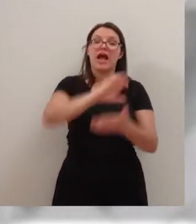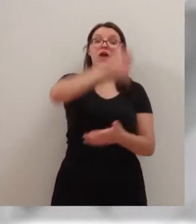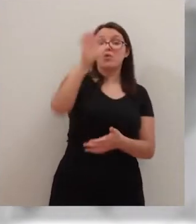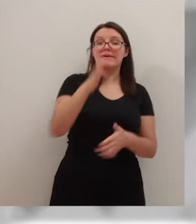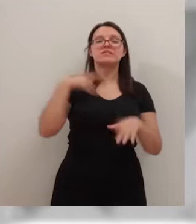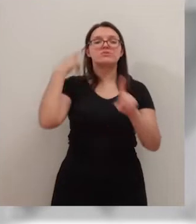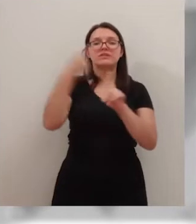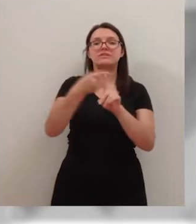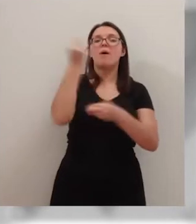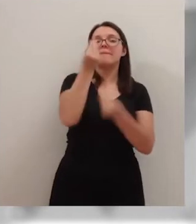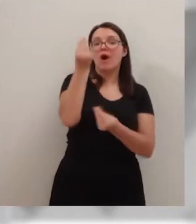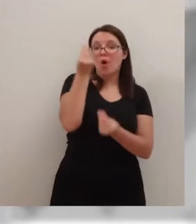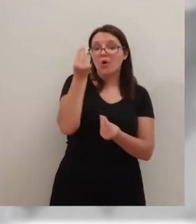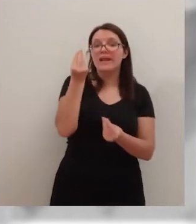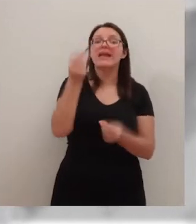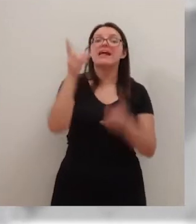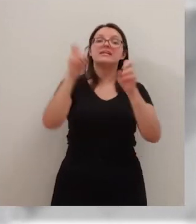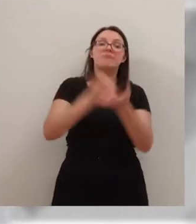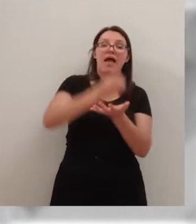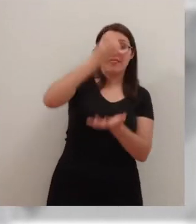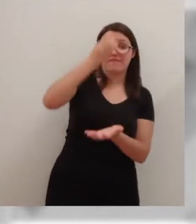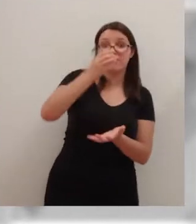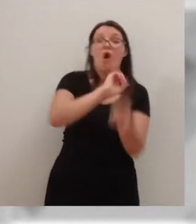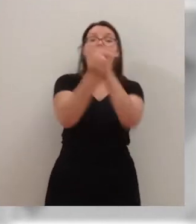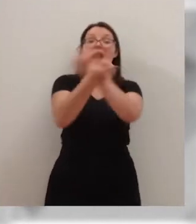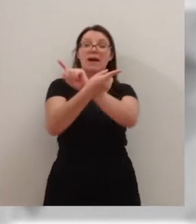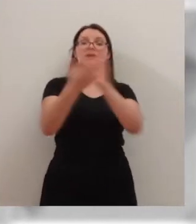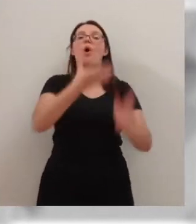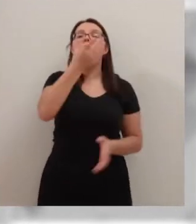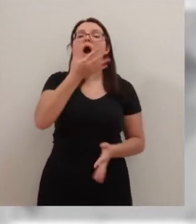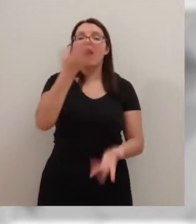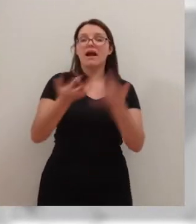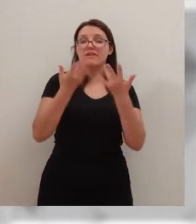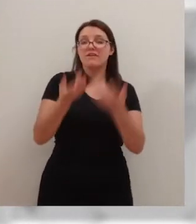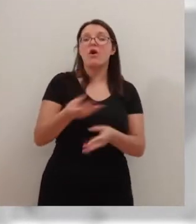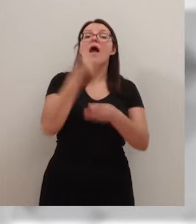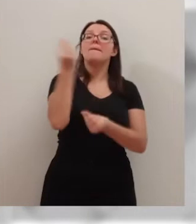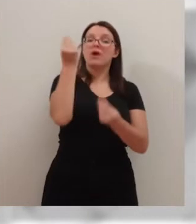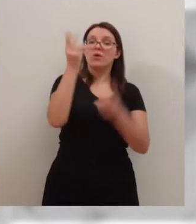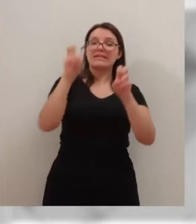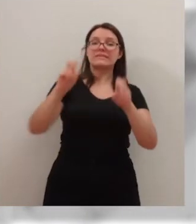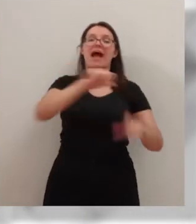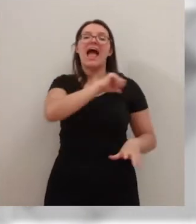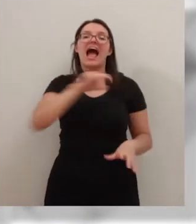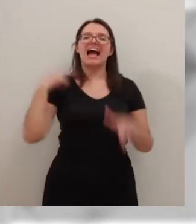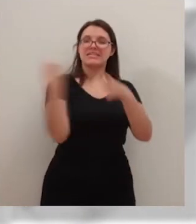eficacia energética de los edificios, cambiando la calefacción y mejorando el aislamiento.